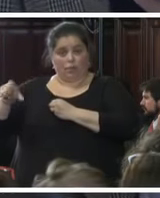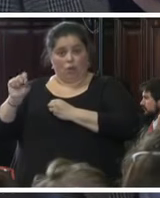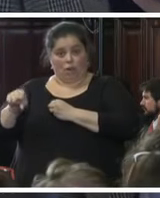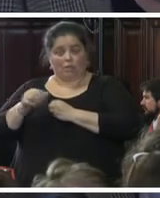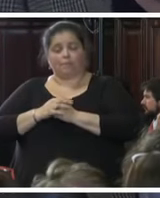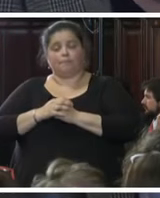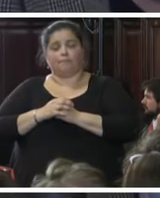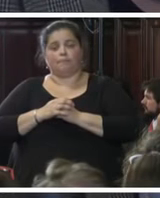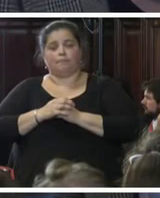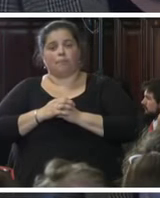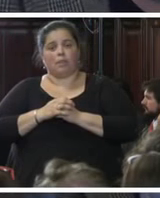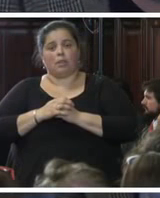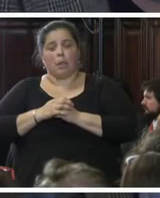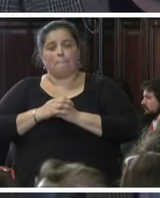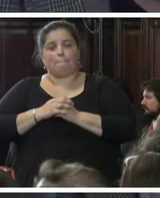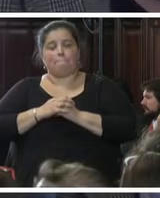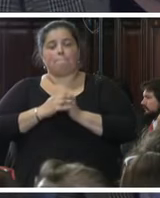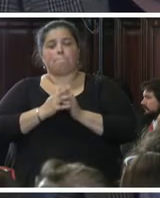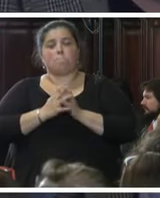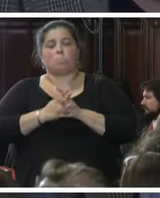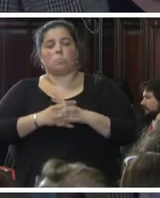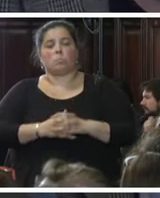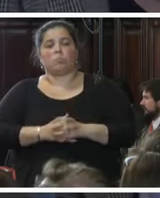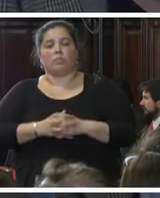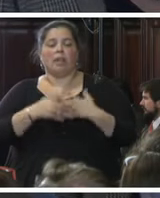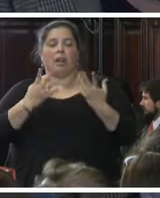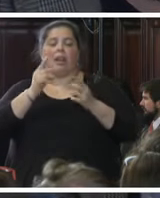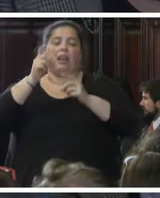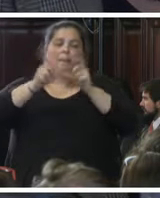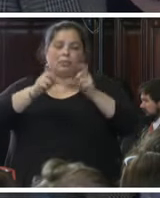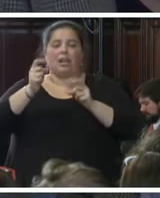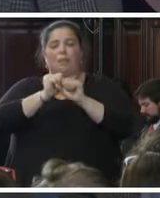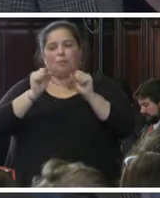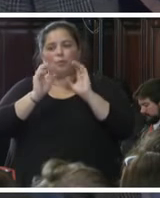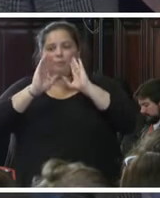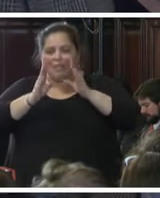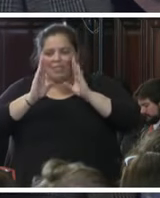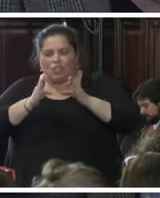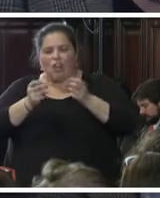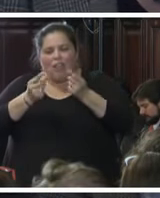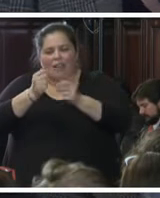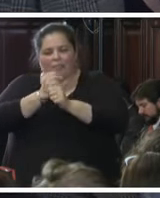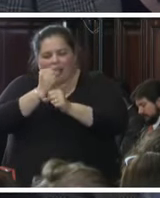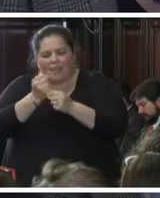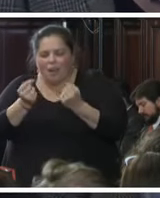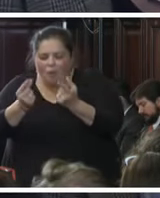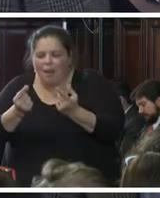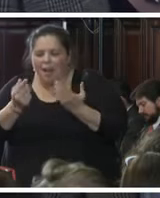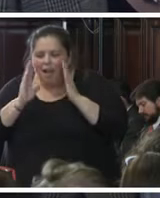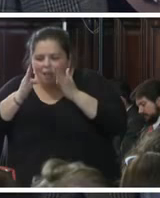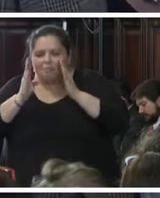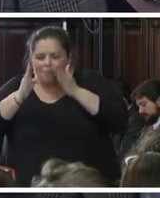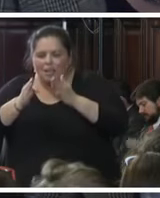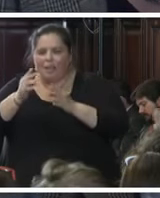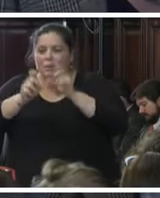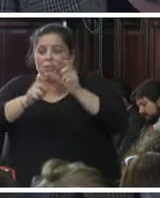pudimos que se han podido trabajar respecto de la atención en su condición de personas que quedaron heridas